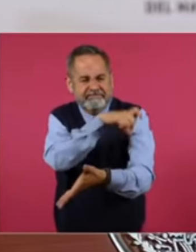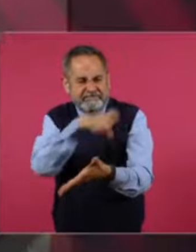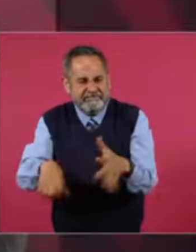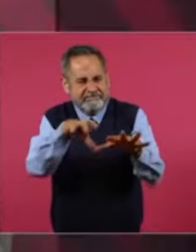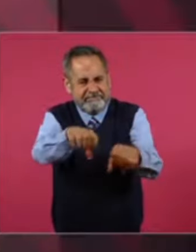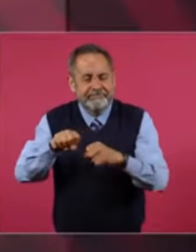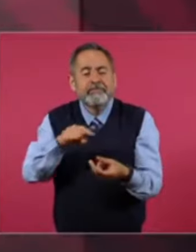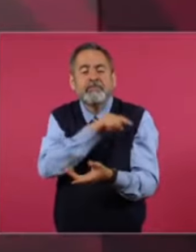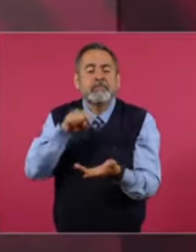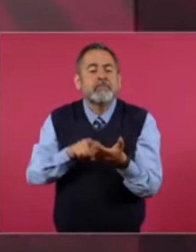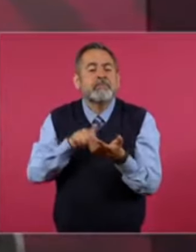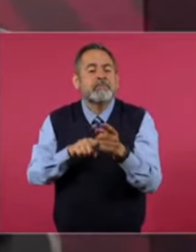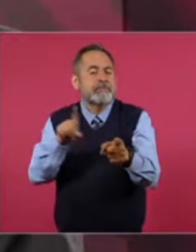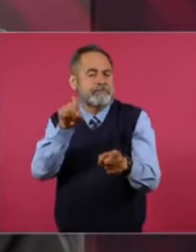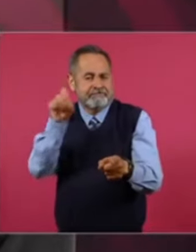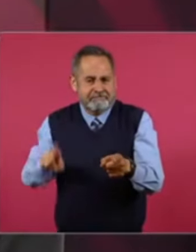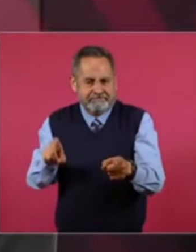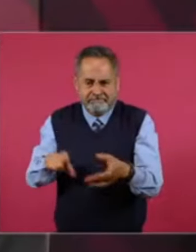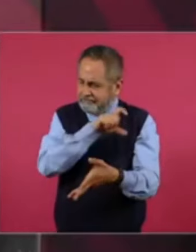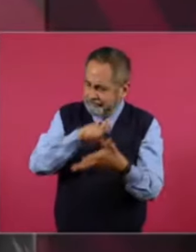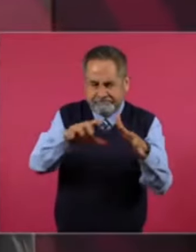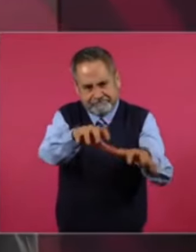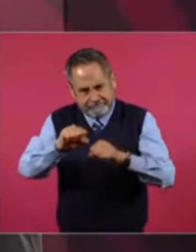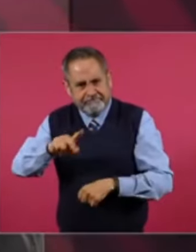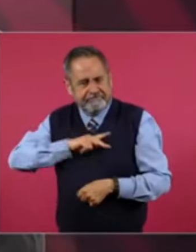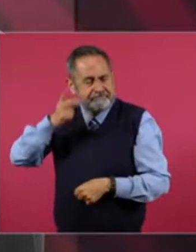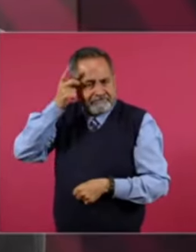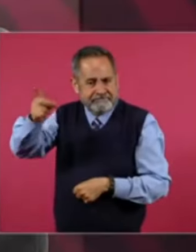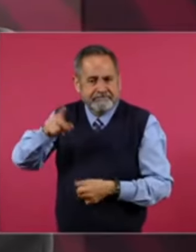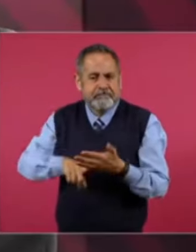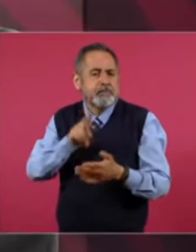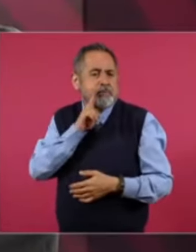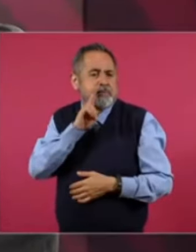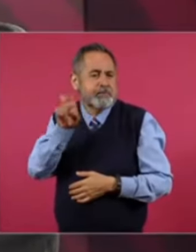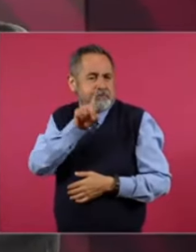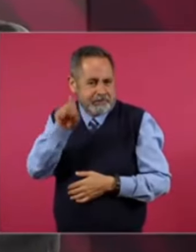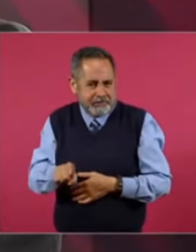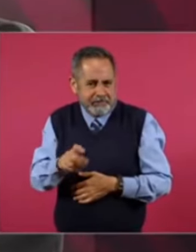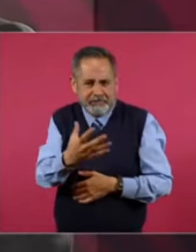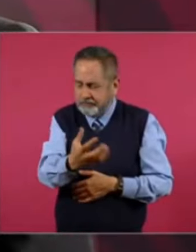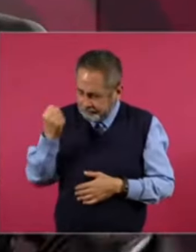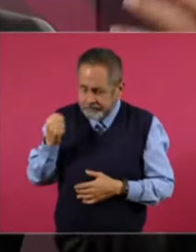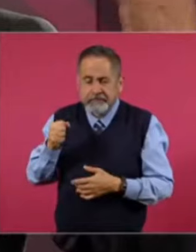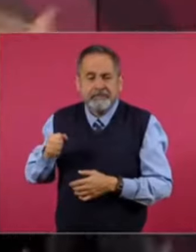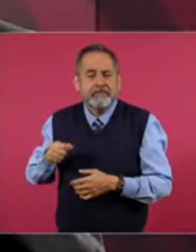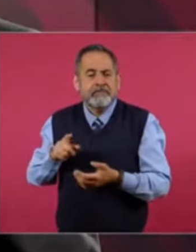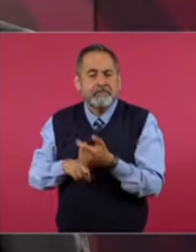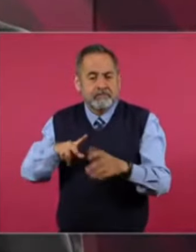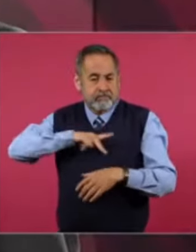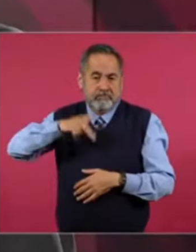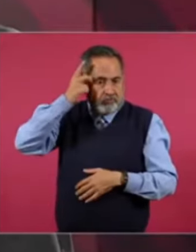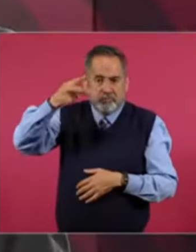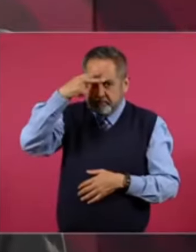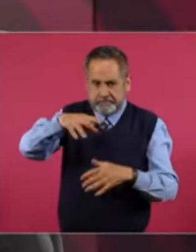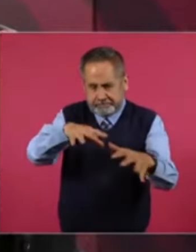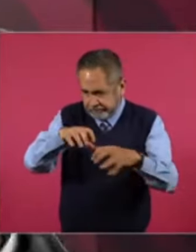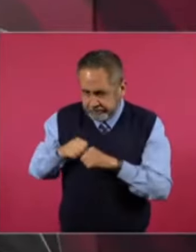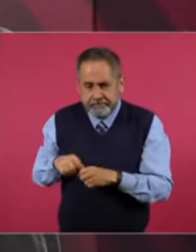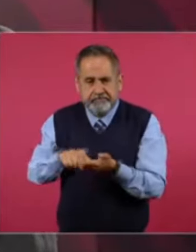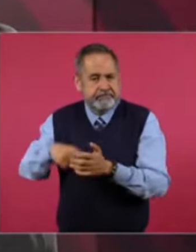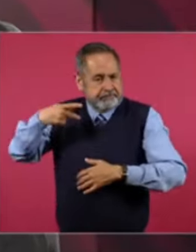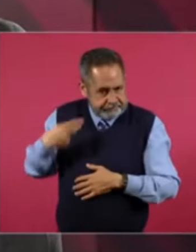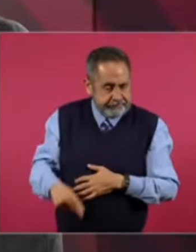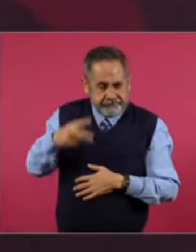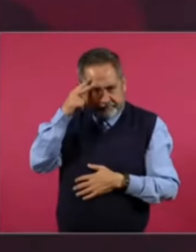En. Tejas. En Houston. Una refinería. Que es de México. Que es de la